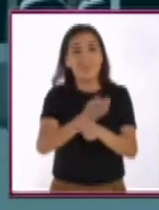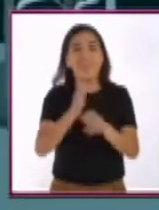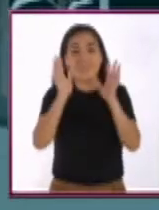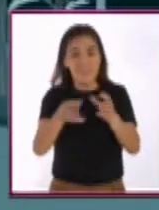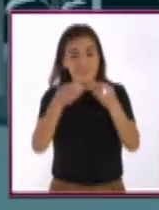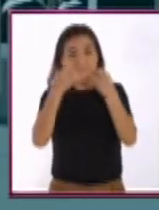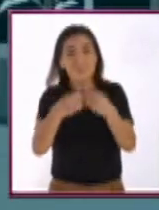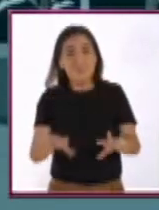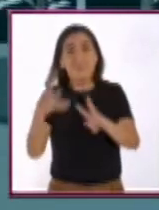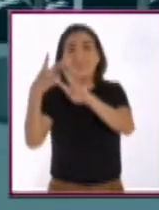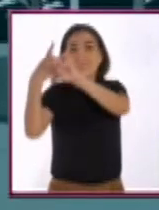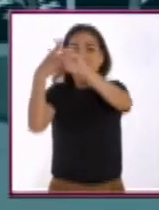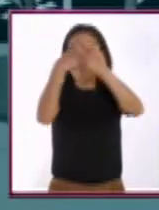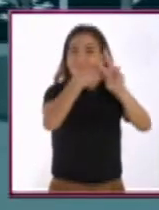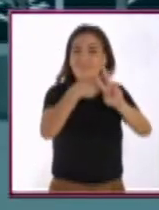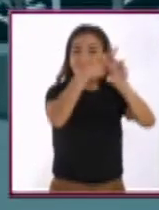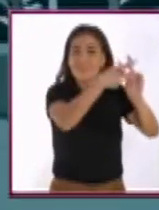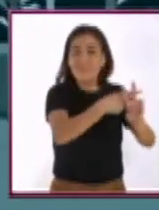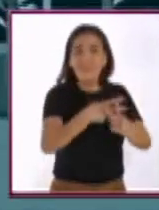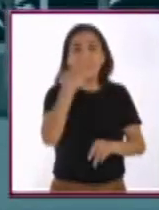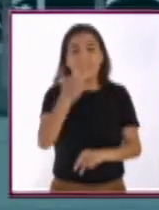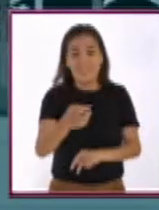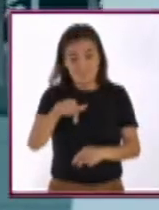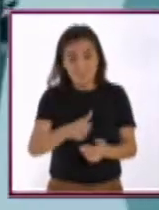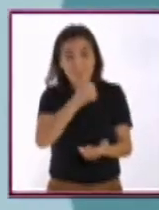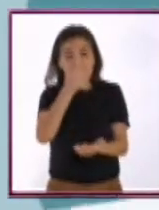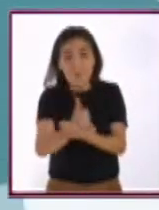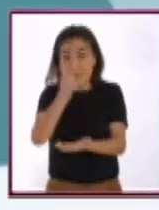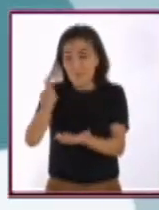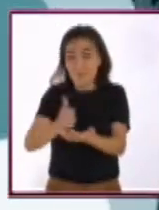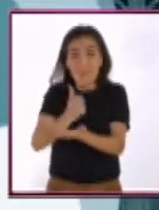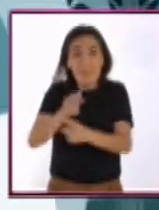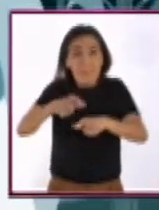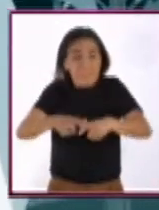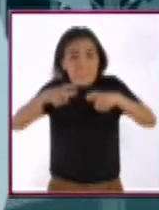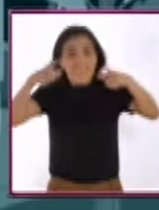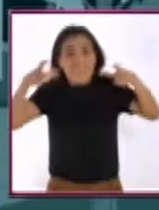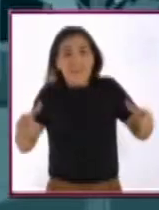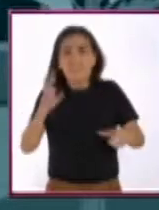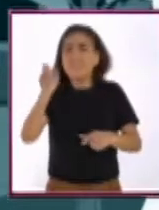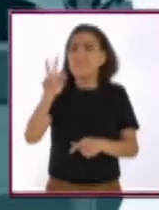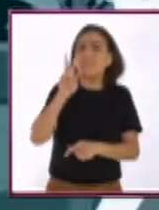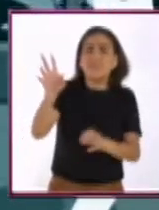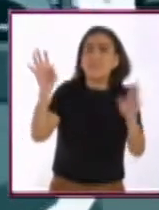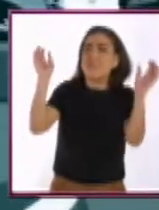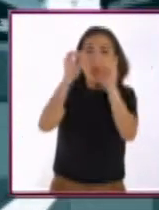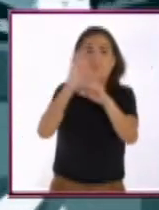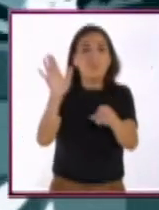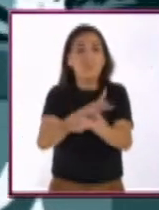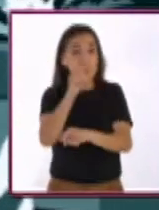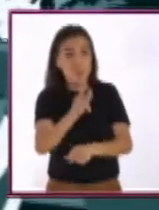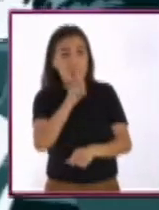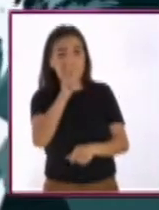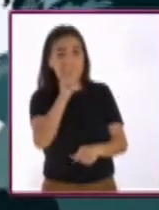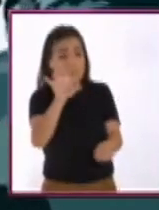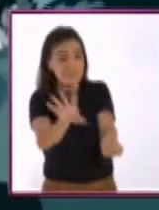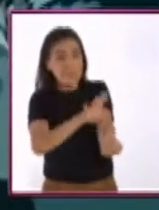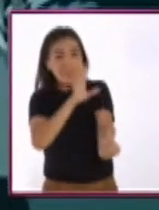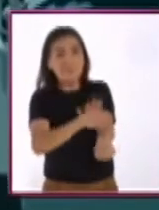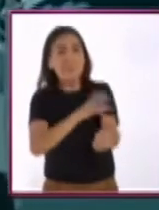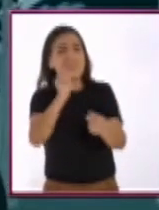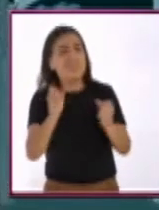Estamos perdiendo las estrellas. En las grandes ciudades cada vez se ven menos porque la iluminación artificial